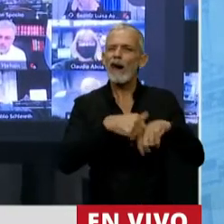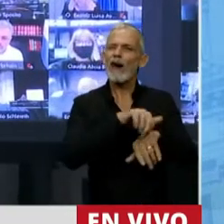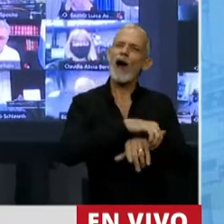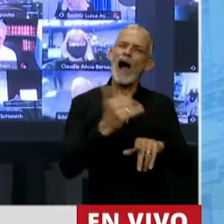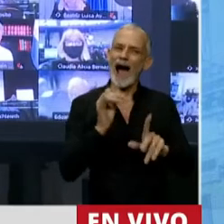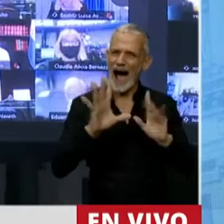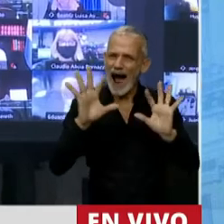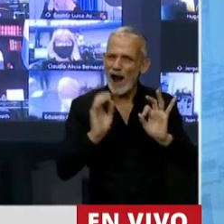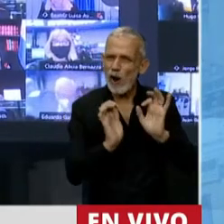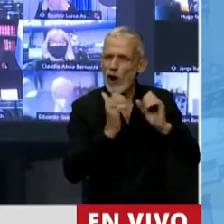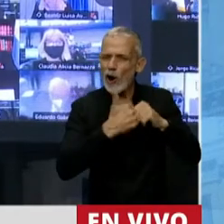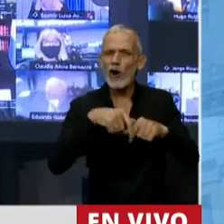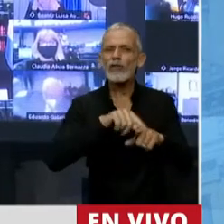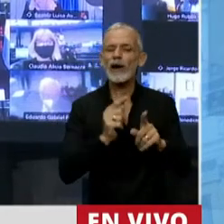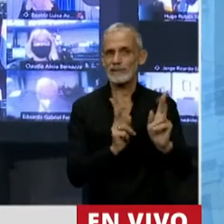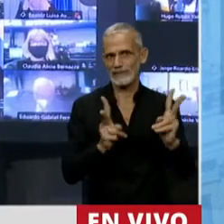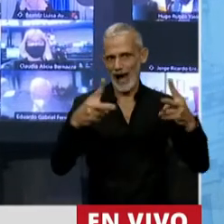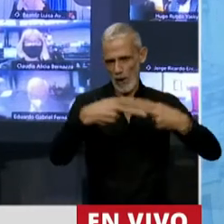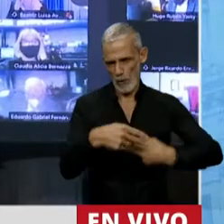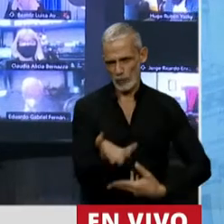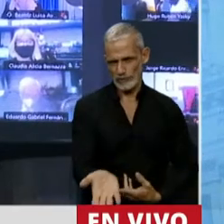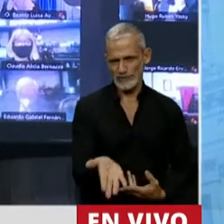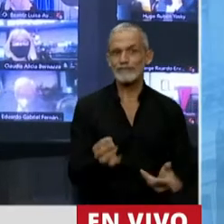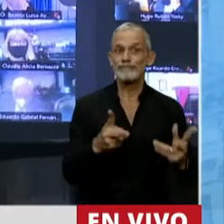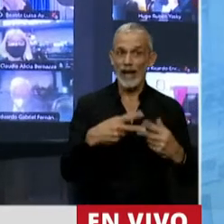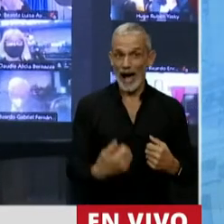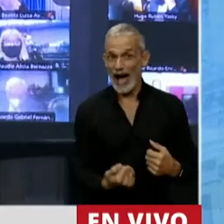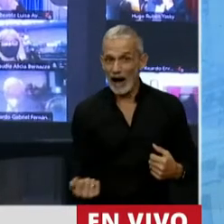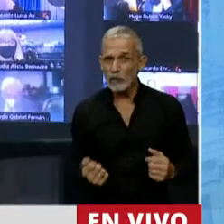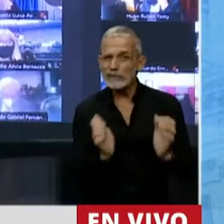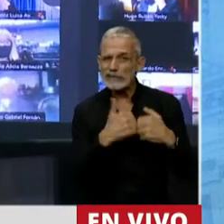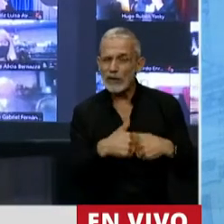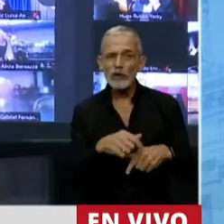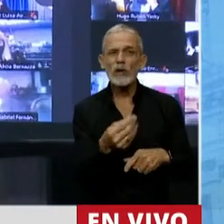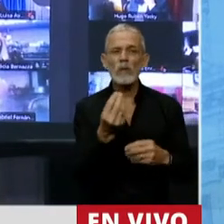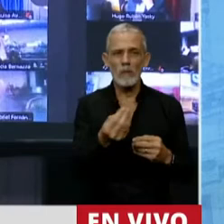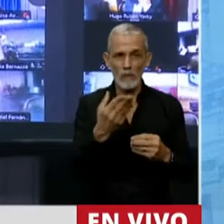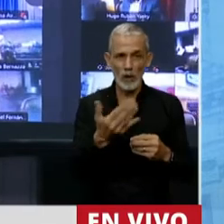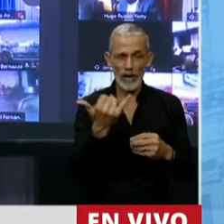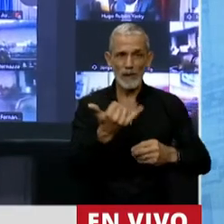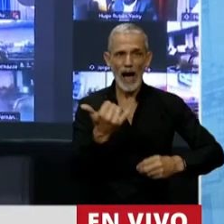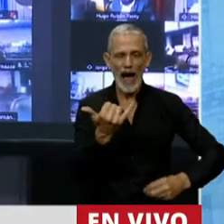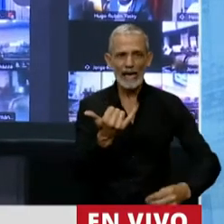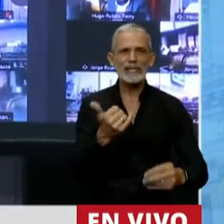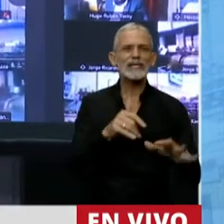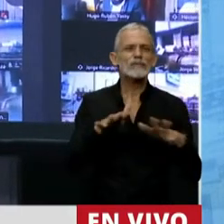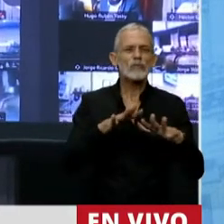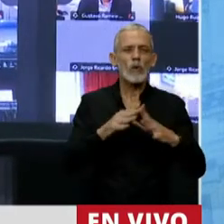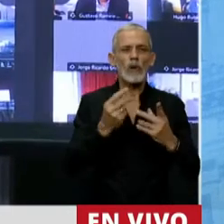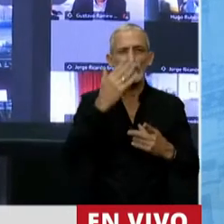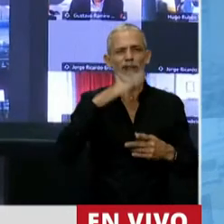adentro, que era un ajuste. Que ese ajuste estaba escondido a través de la